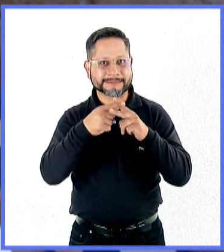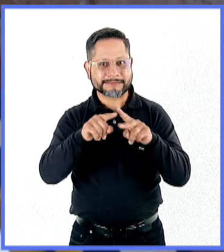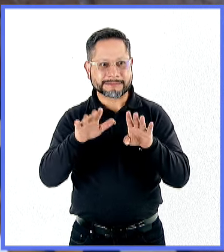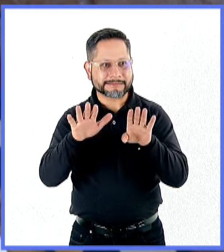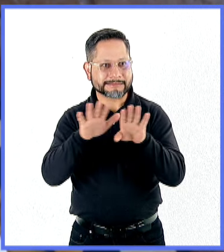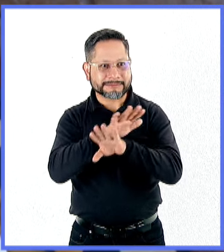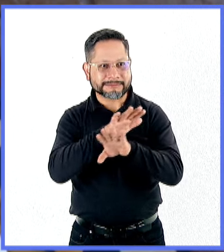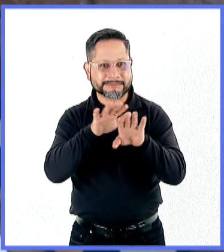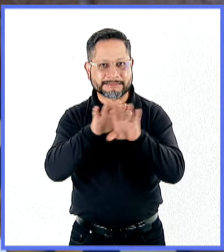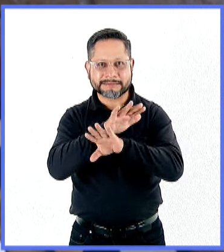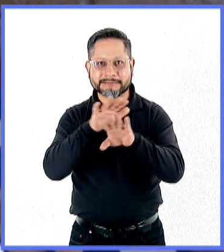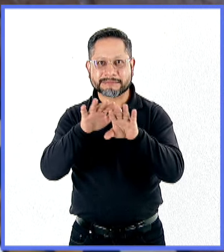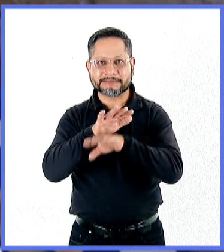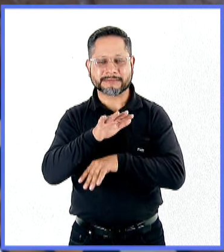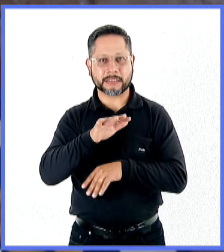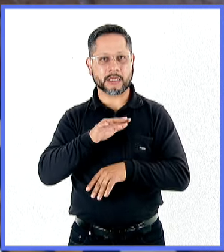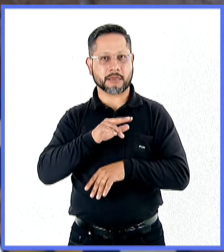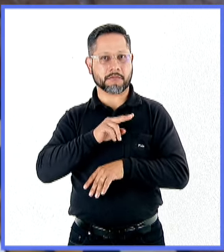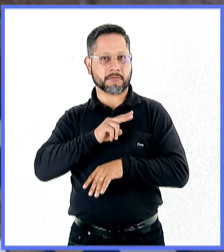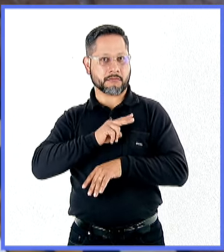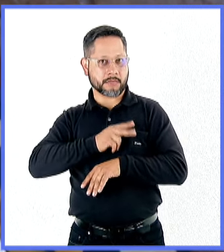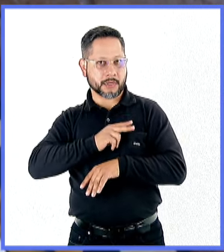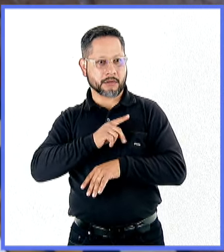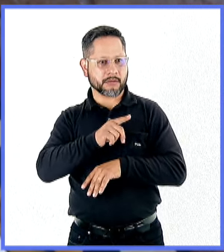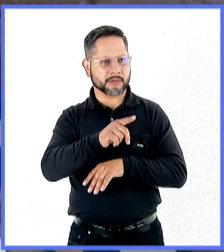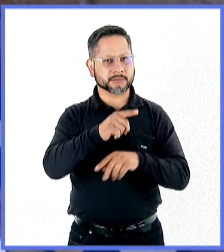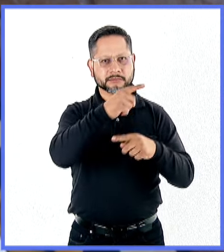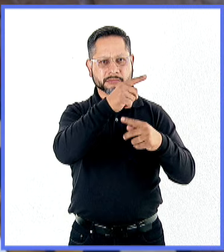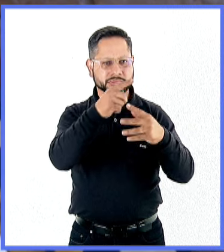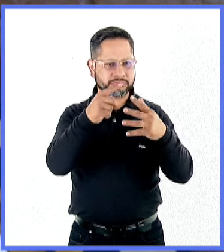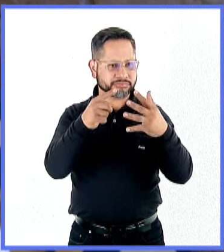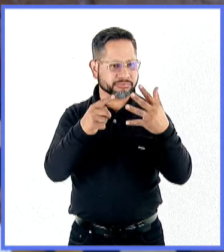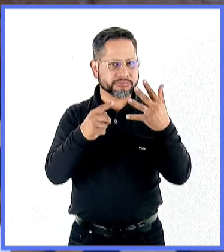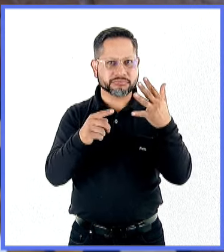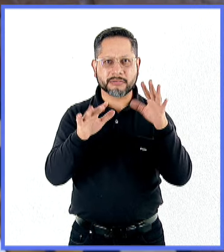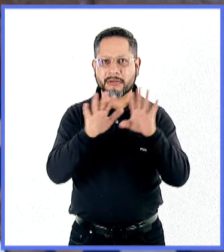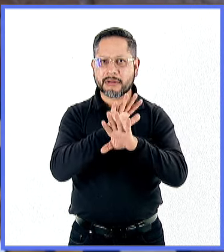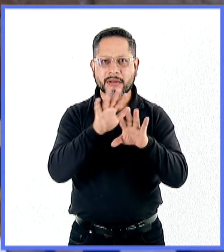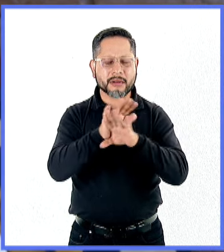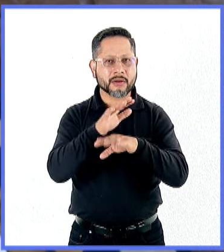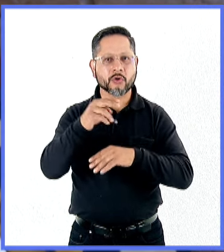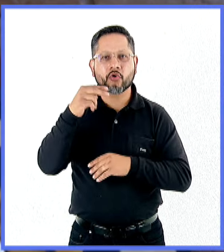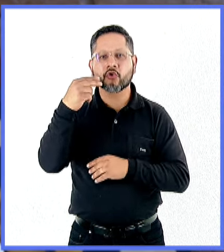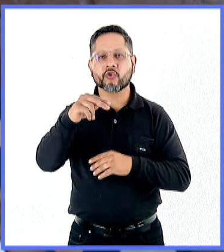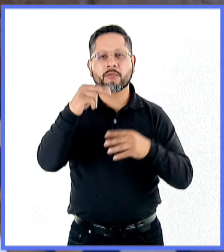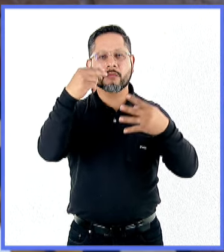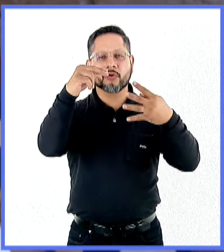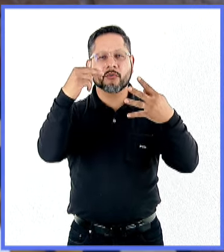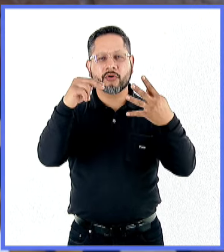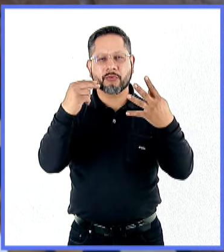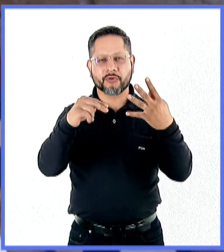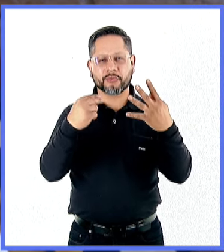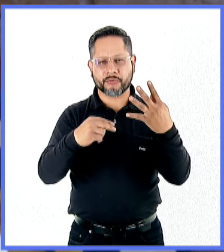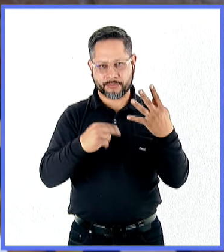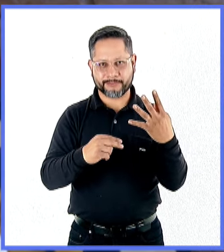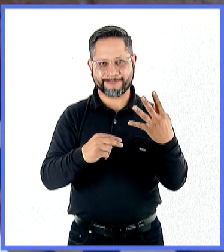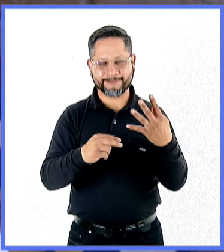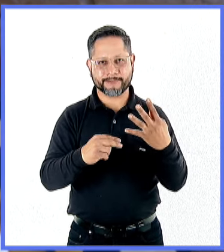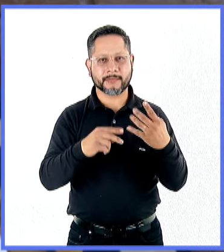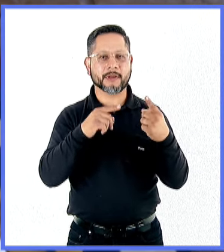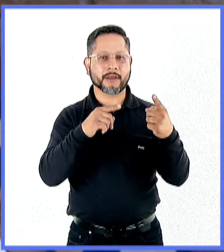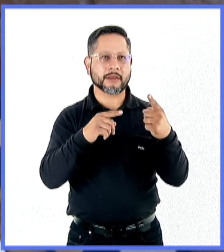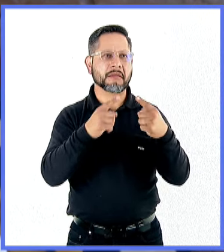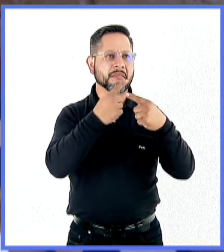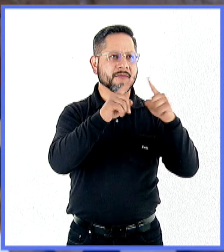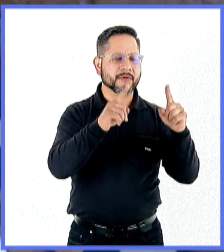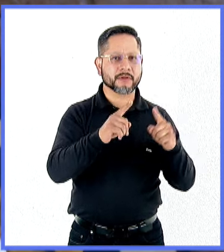virus ha cambiado suficiente para convertirse en una variante nueva, se le ha dado un nombre diferente. Así vimos la aparición de